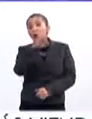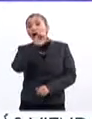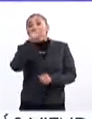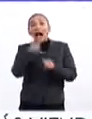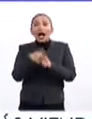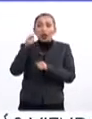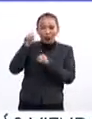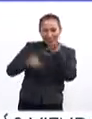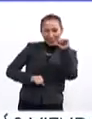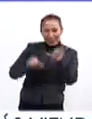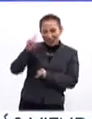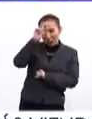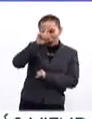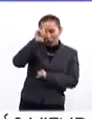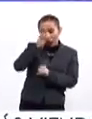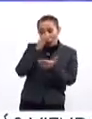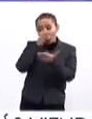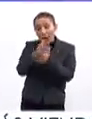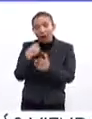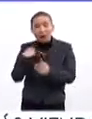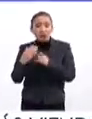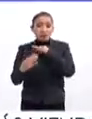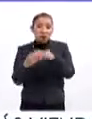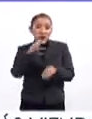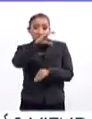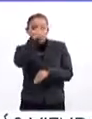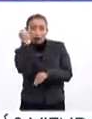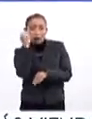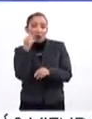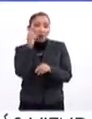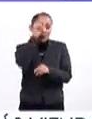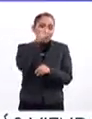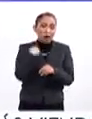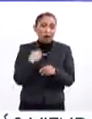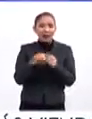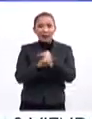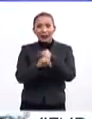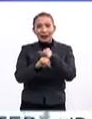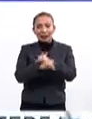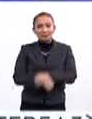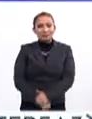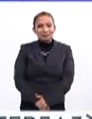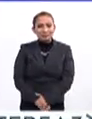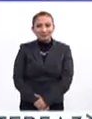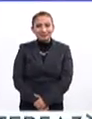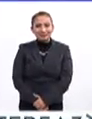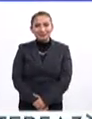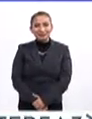realizas alguna de estas recomendaciones, puedes enviarnos tus fotos y comentarios a nuestras redes sociales.